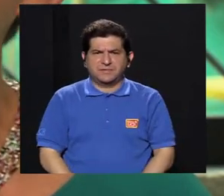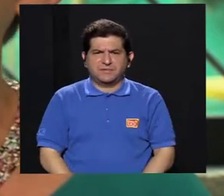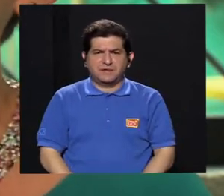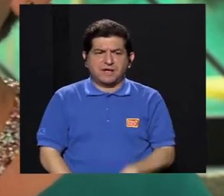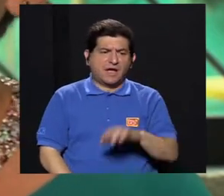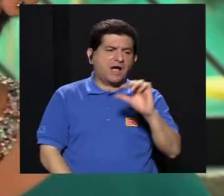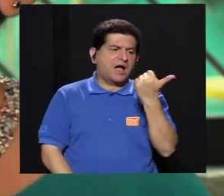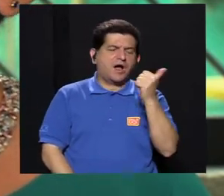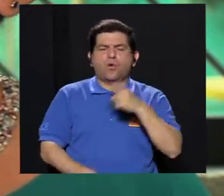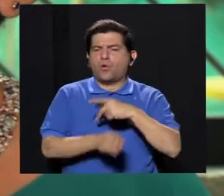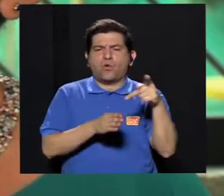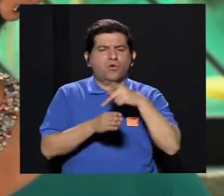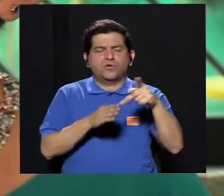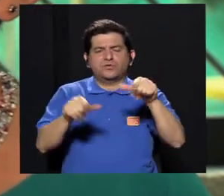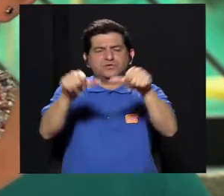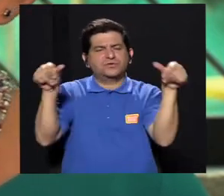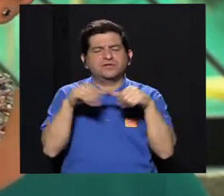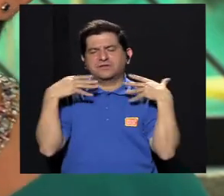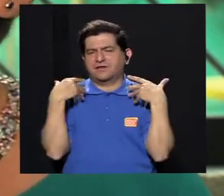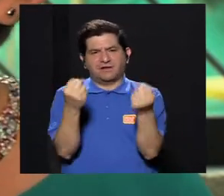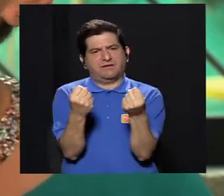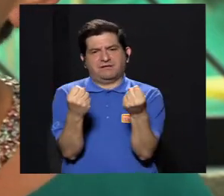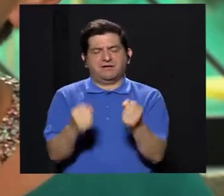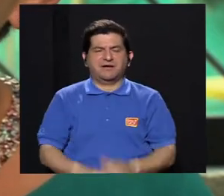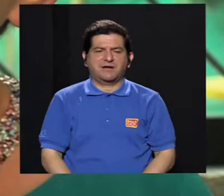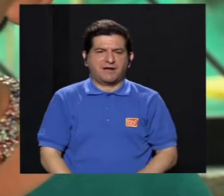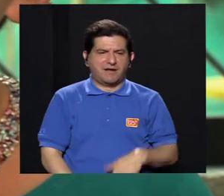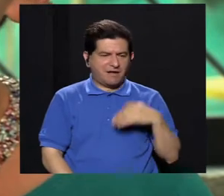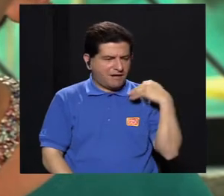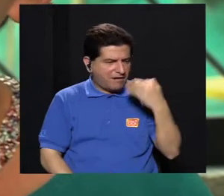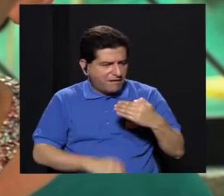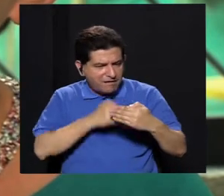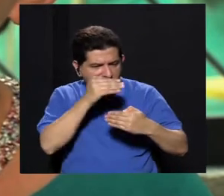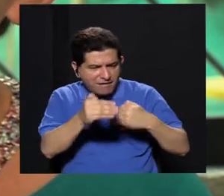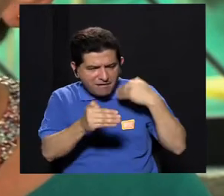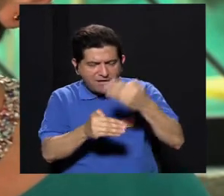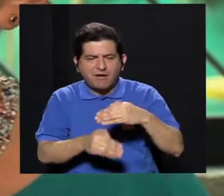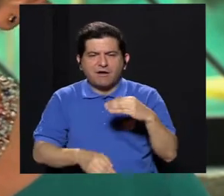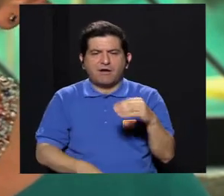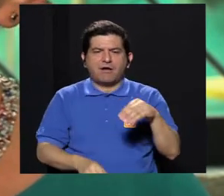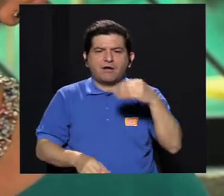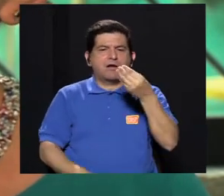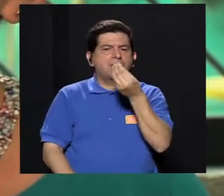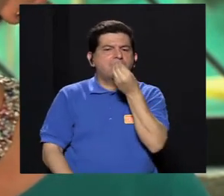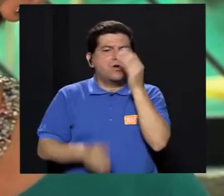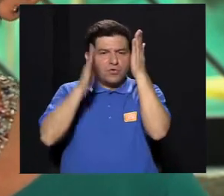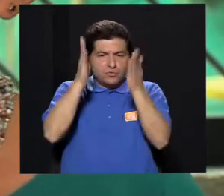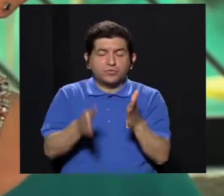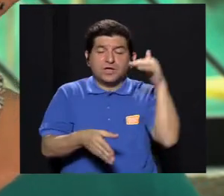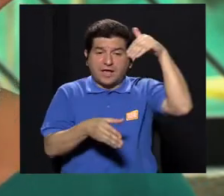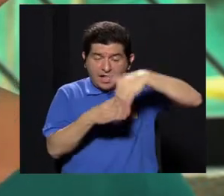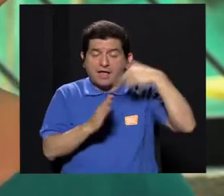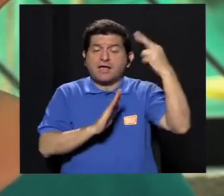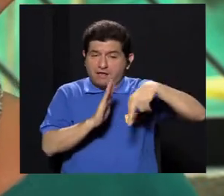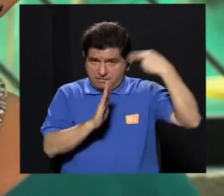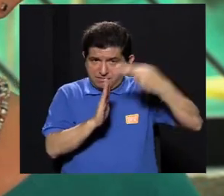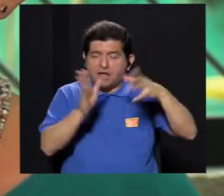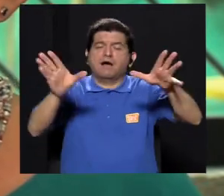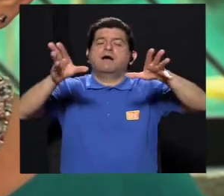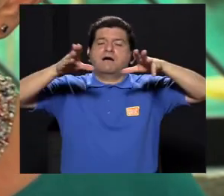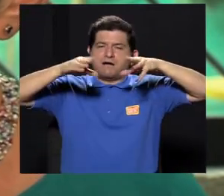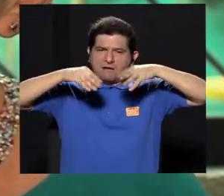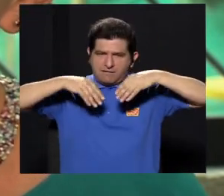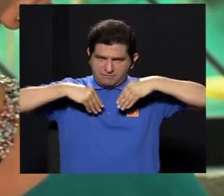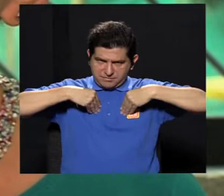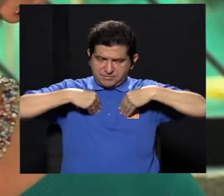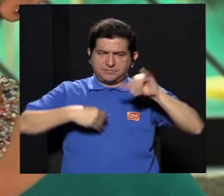política eran otros profesionales en el campo de la salud. Poco a poco los nutricionistas nos hemos ido insertando en